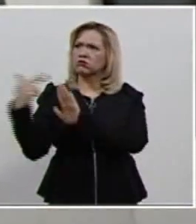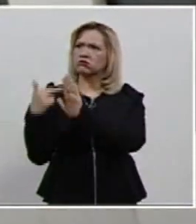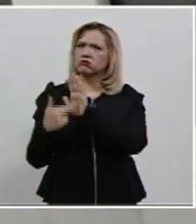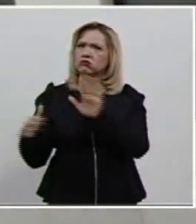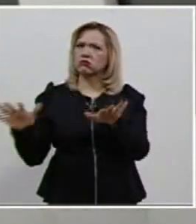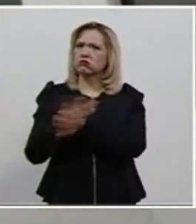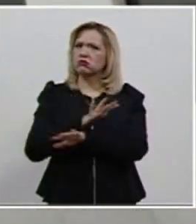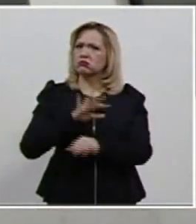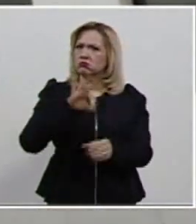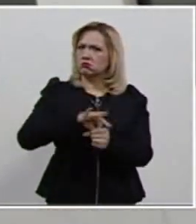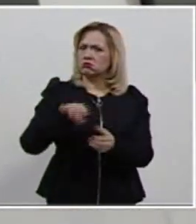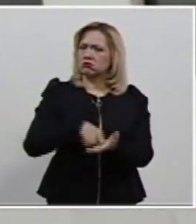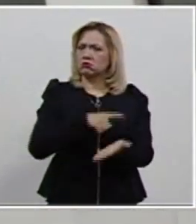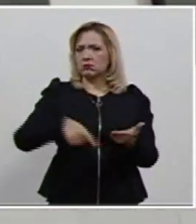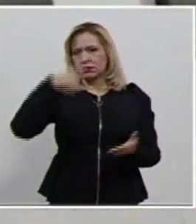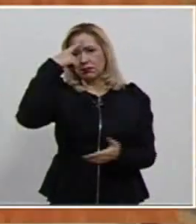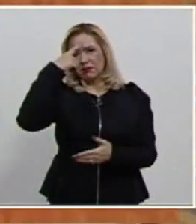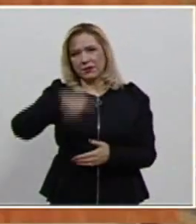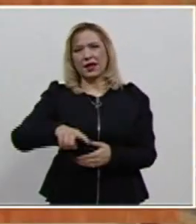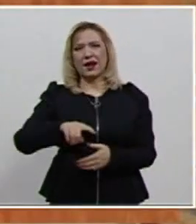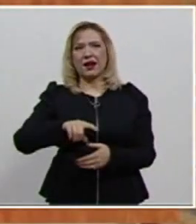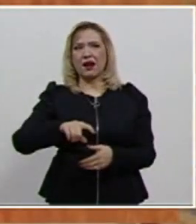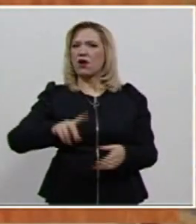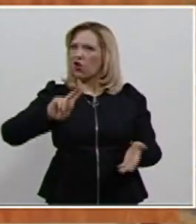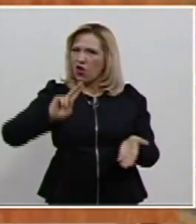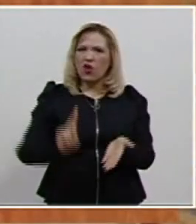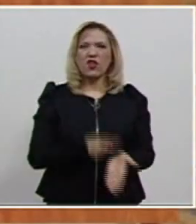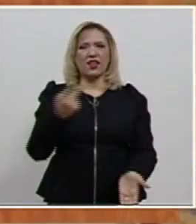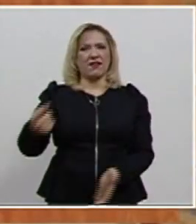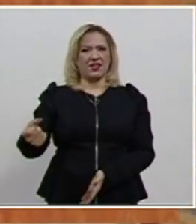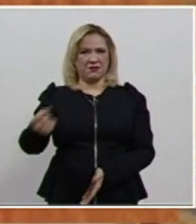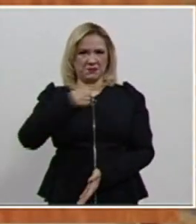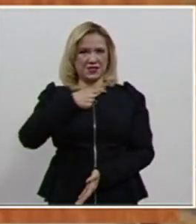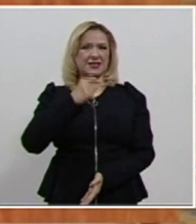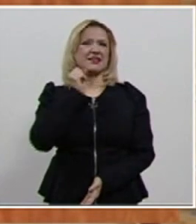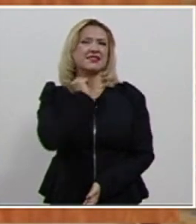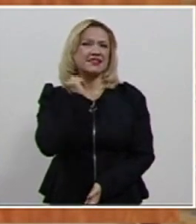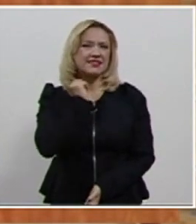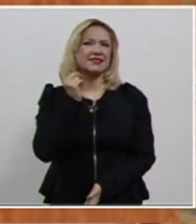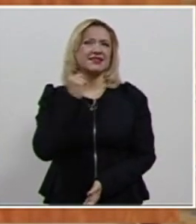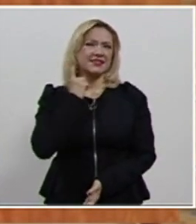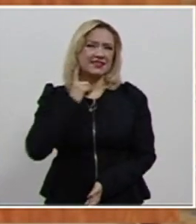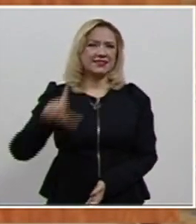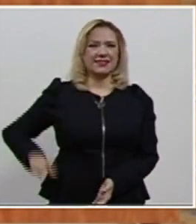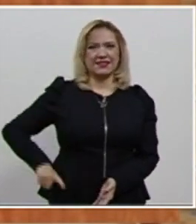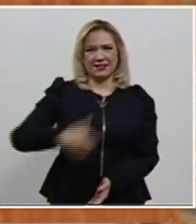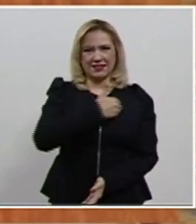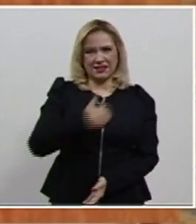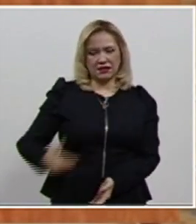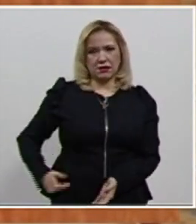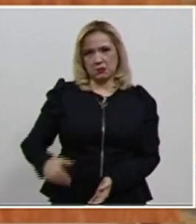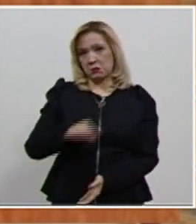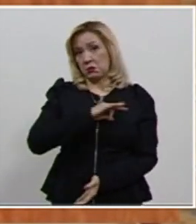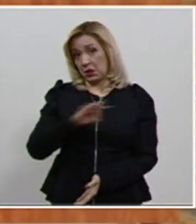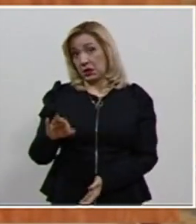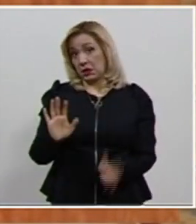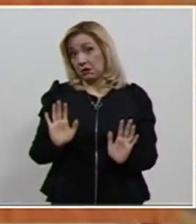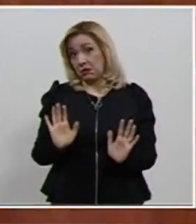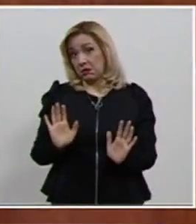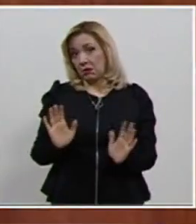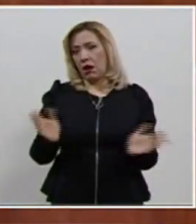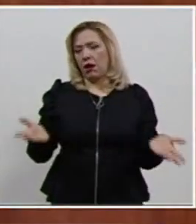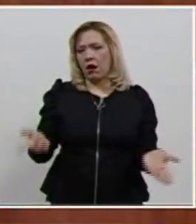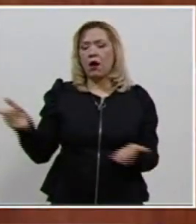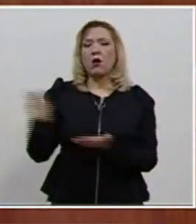Local en materia de reelección y elección consecutiva a cargos de elección popular. Morena pretendía que se